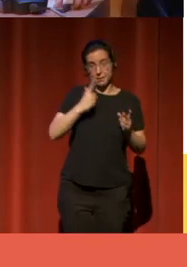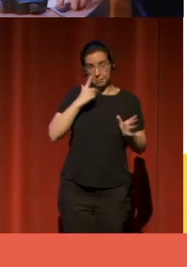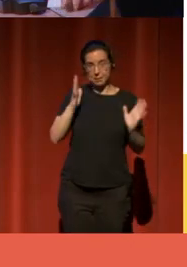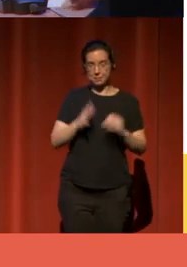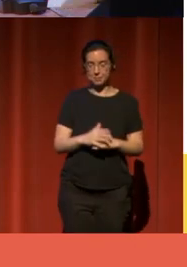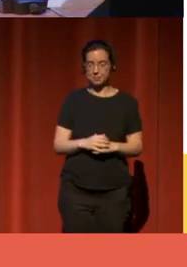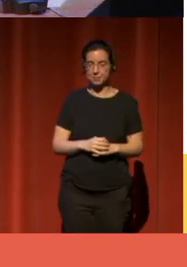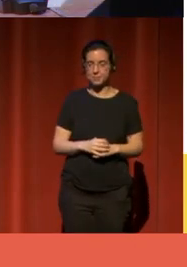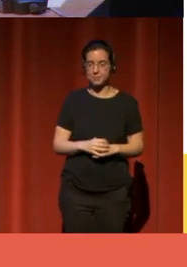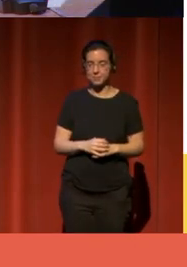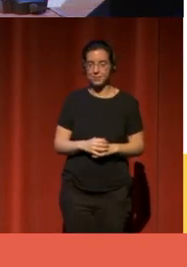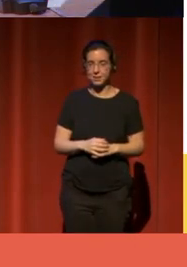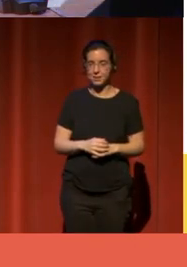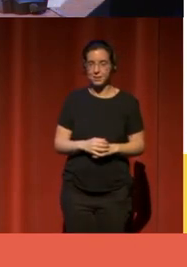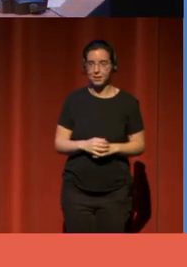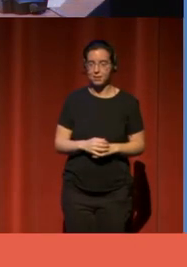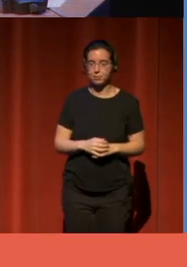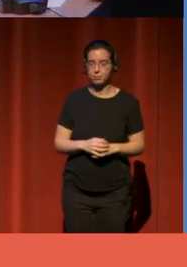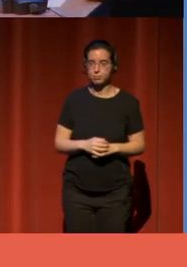Bueno.